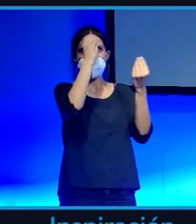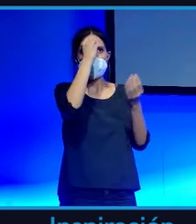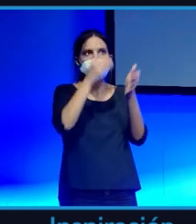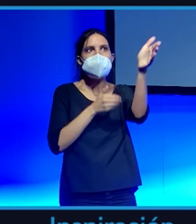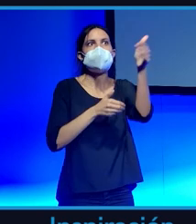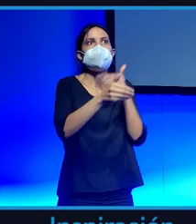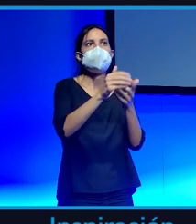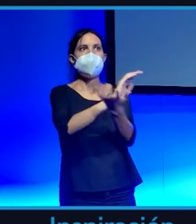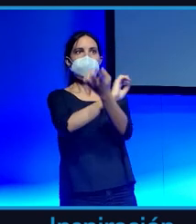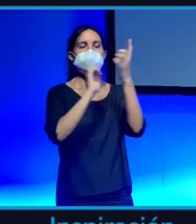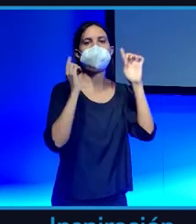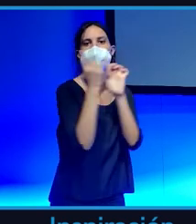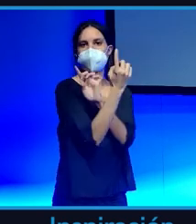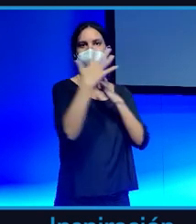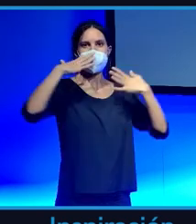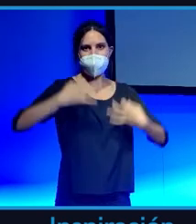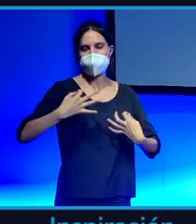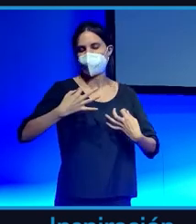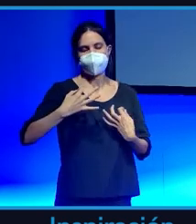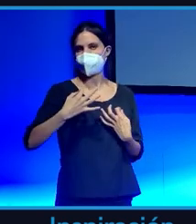una revolución tecnológica real.